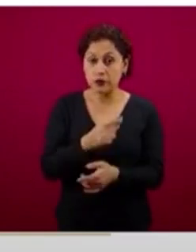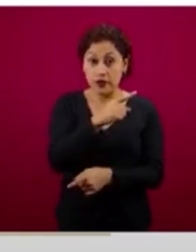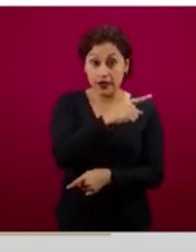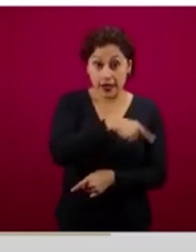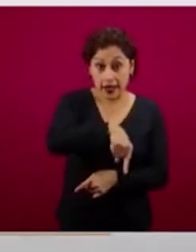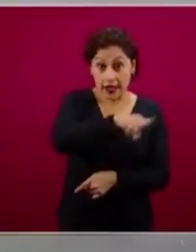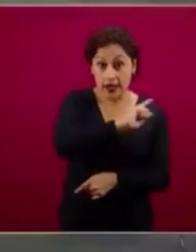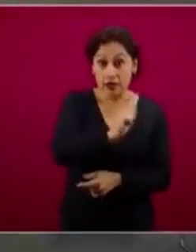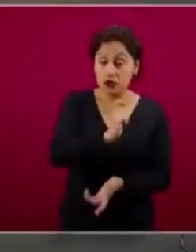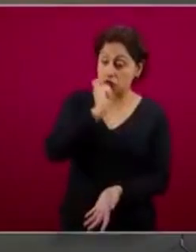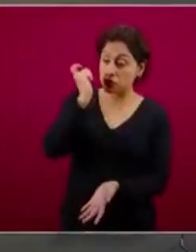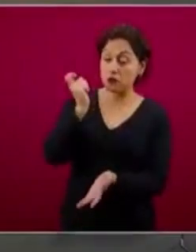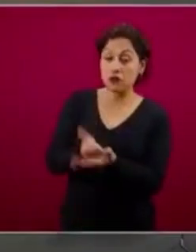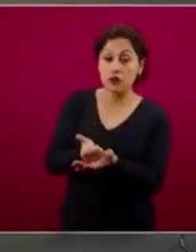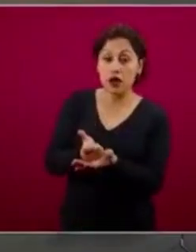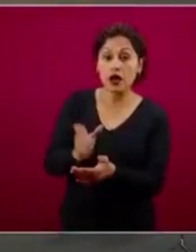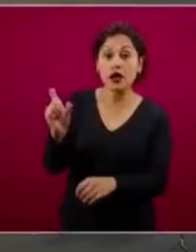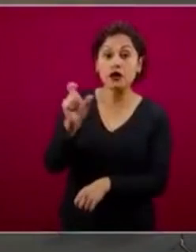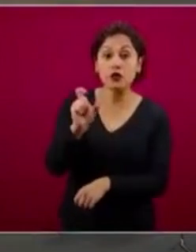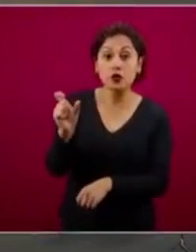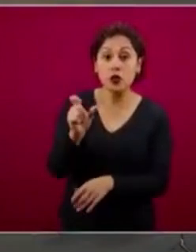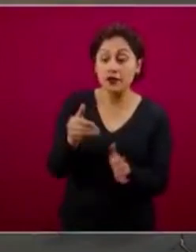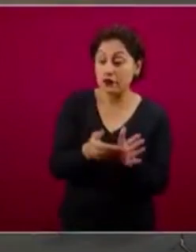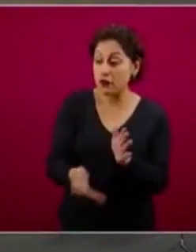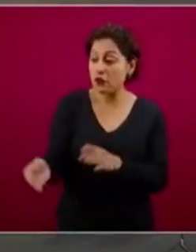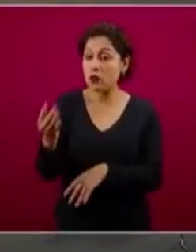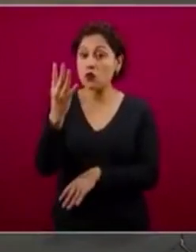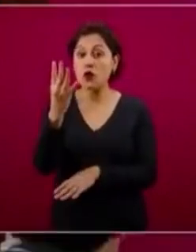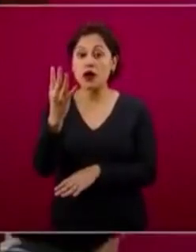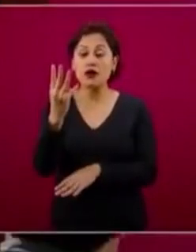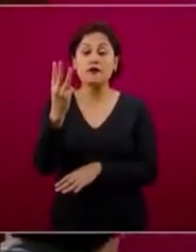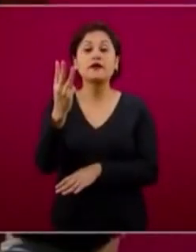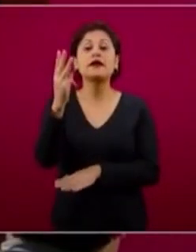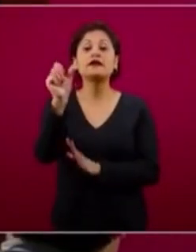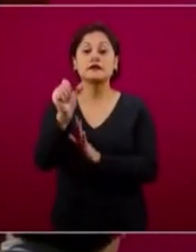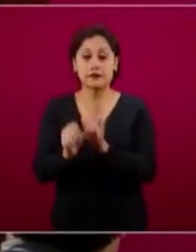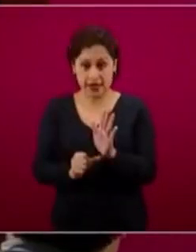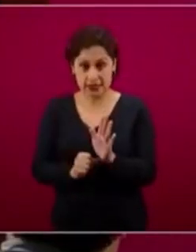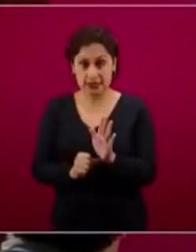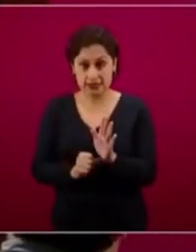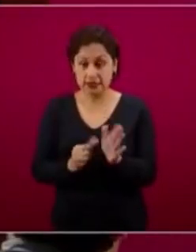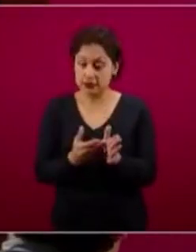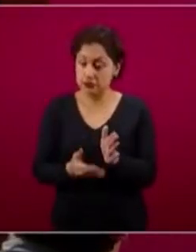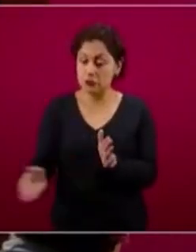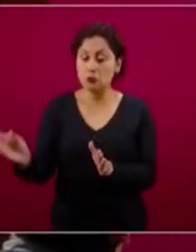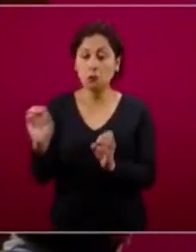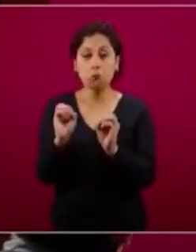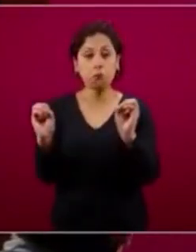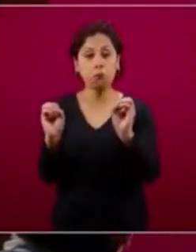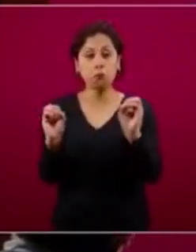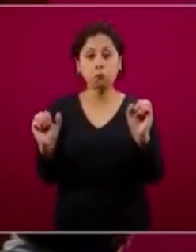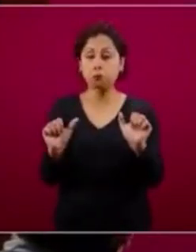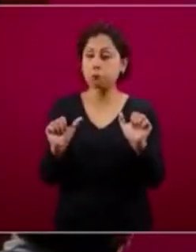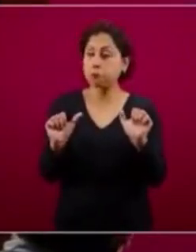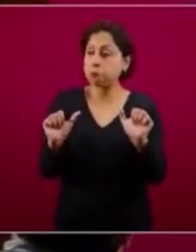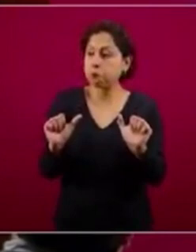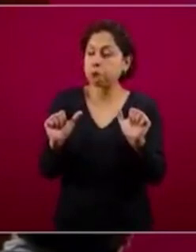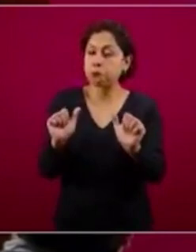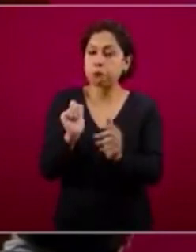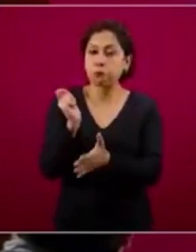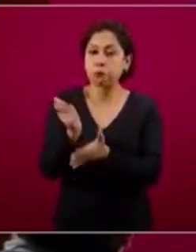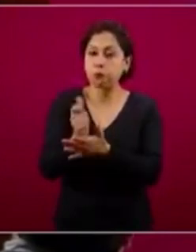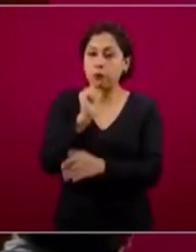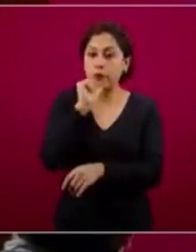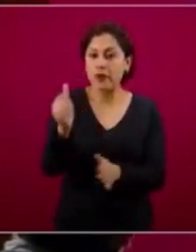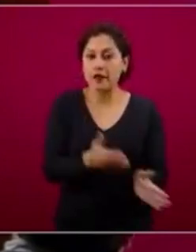del cuarto mes, es decir, tres meses después de que se les depositan, empiezan a